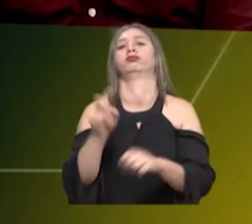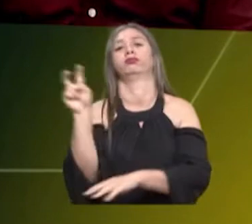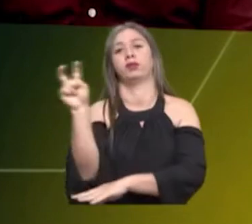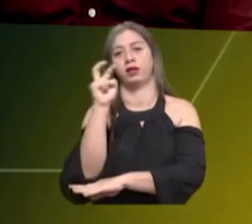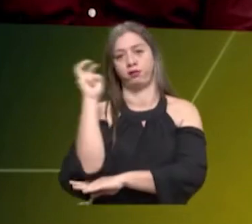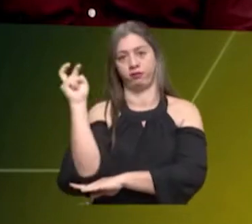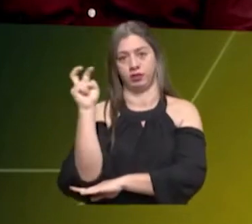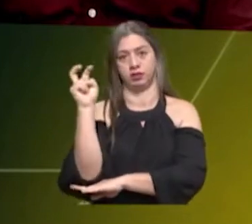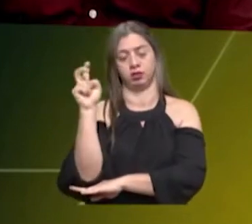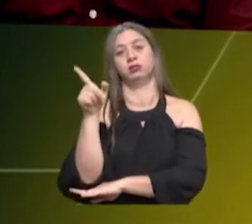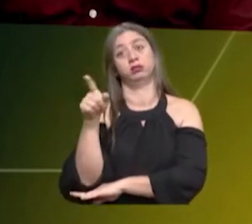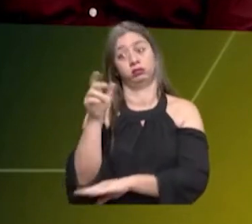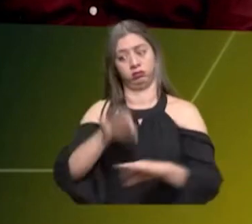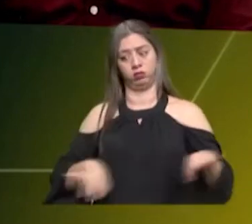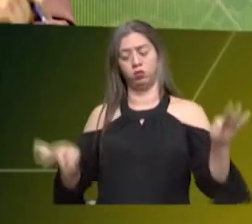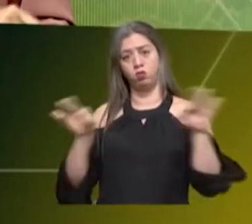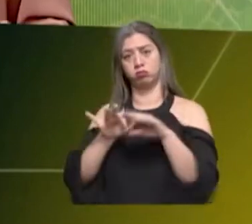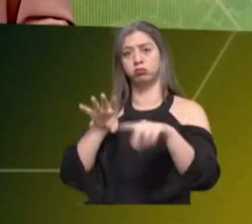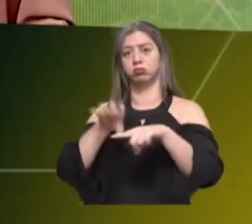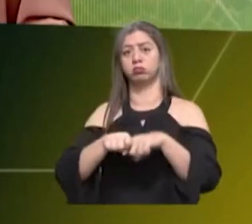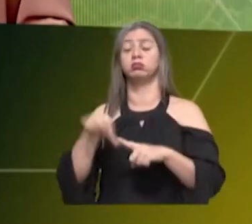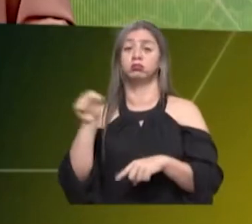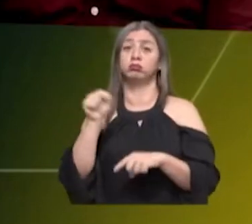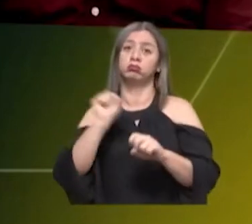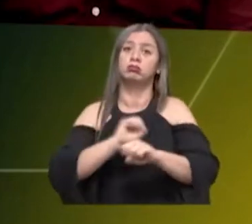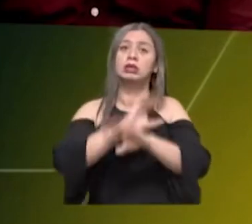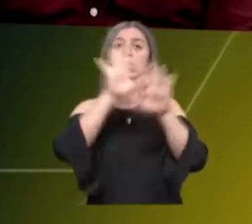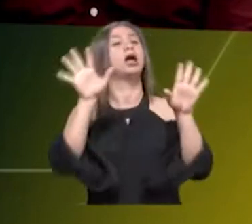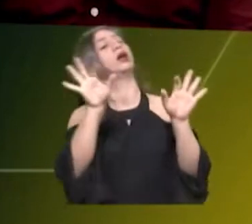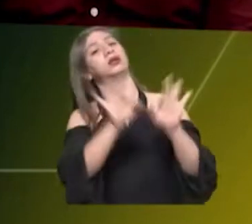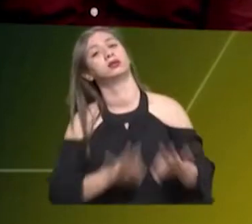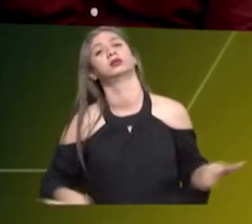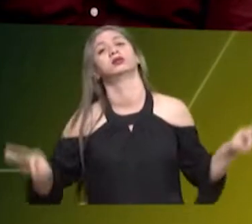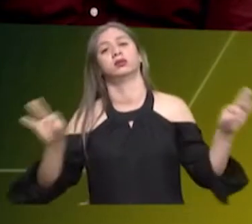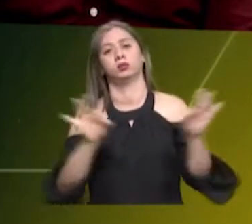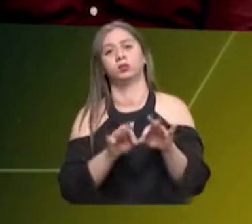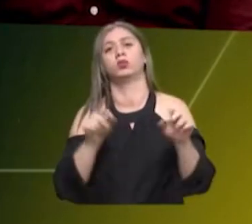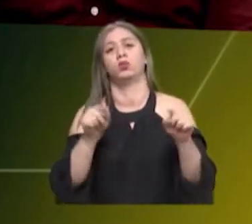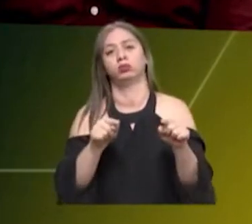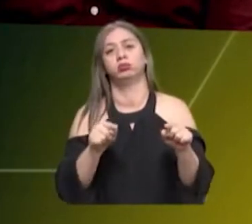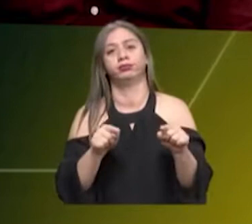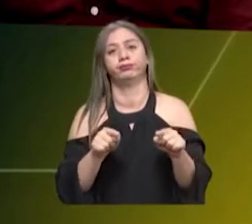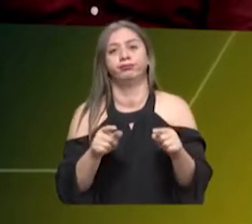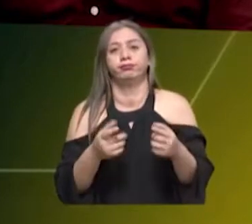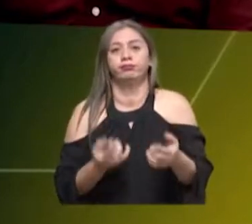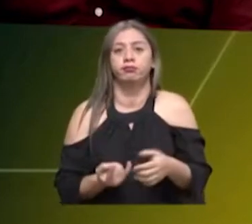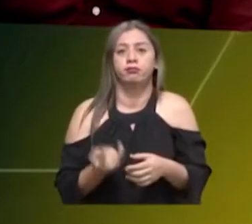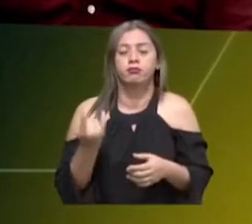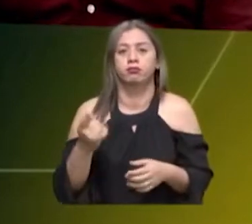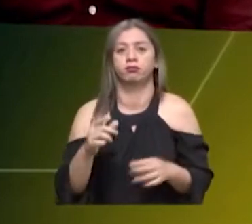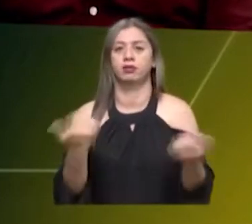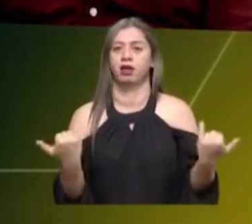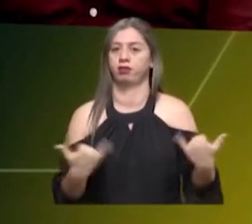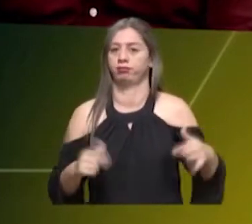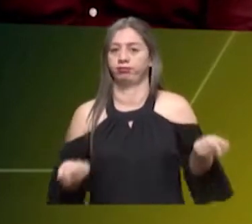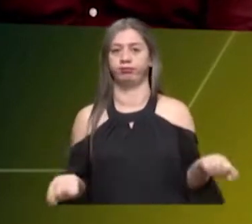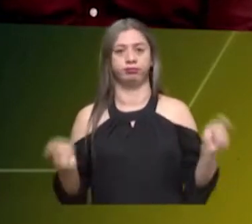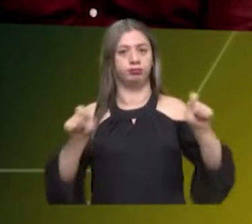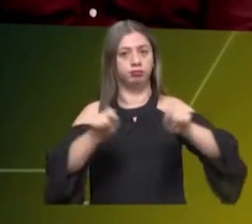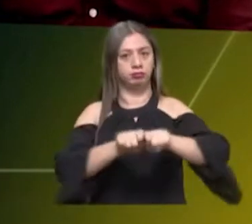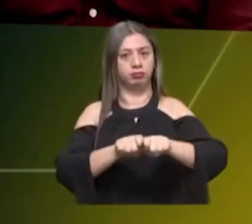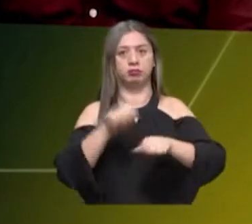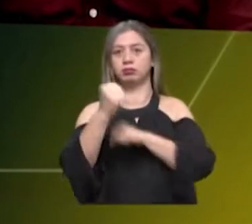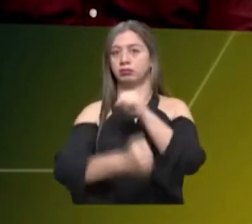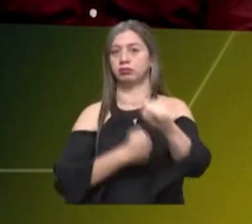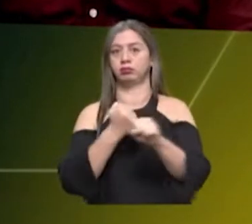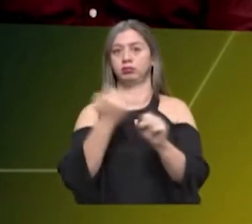Muy importante esta cita, ¿no? Sí, claro. Es importante. de alguna manera, el cierre de la vigencia de 2020, que